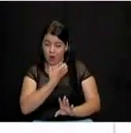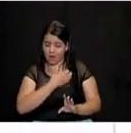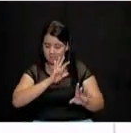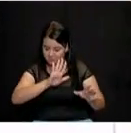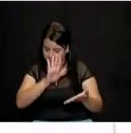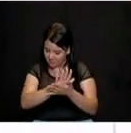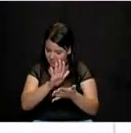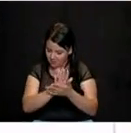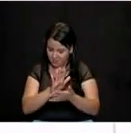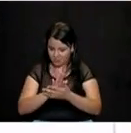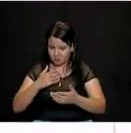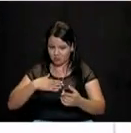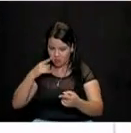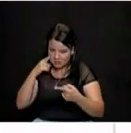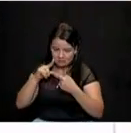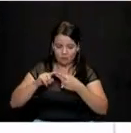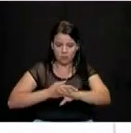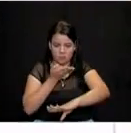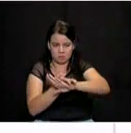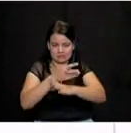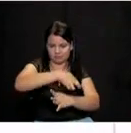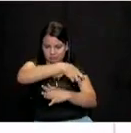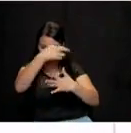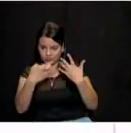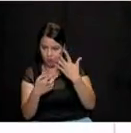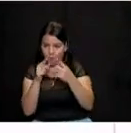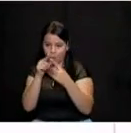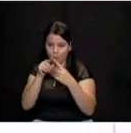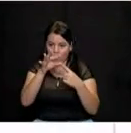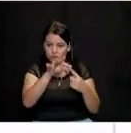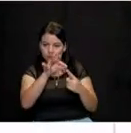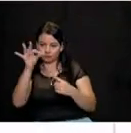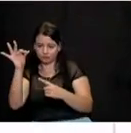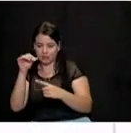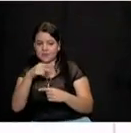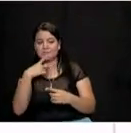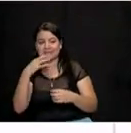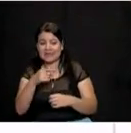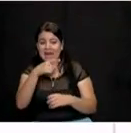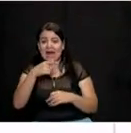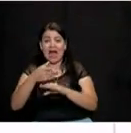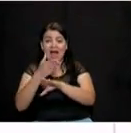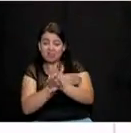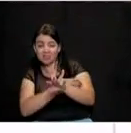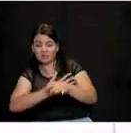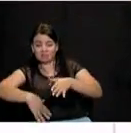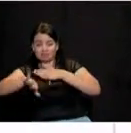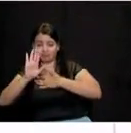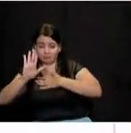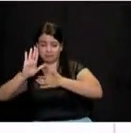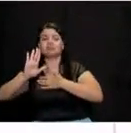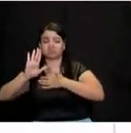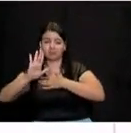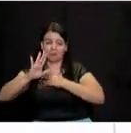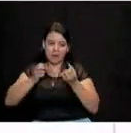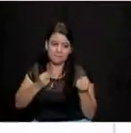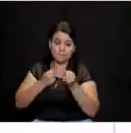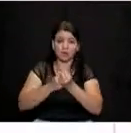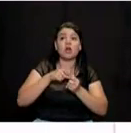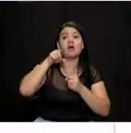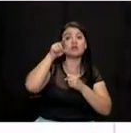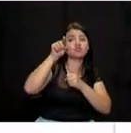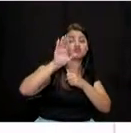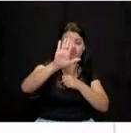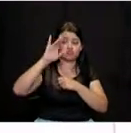programa especial que busque darle cumplimiento a esas obligaciones que no fueron solamente del gobierno del presidente